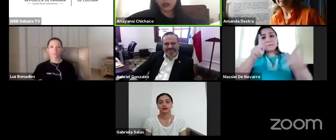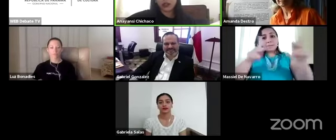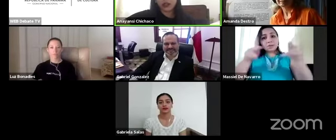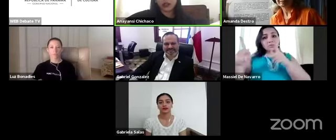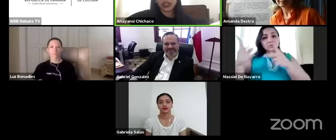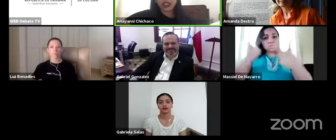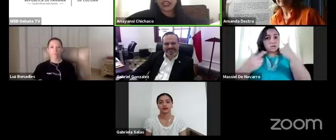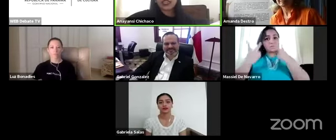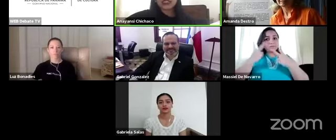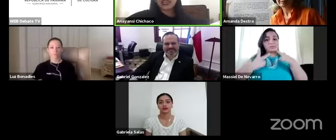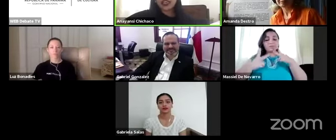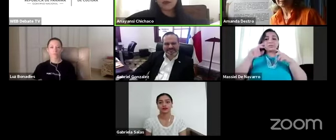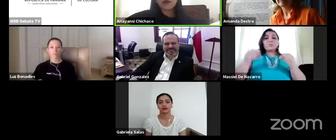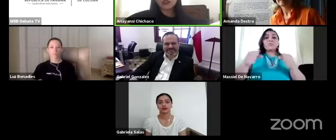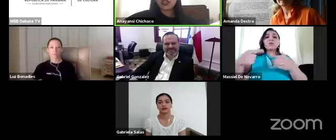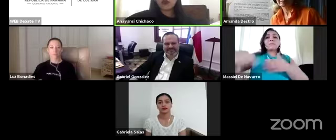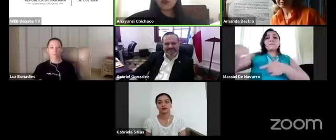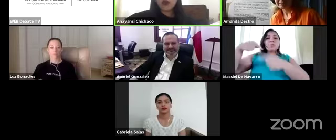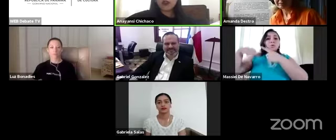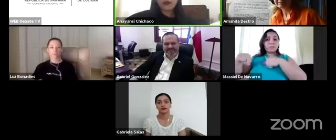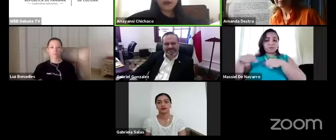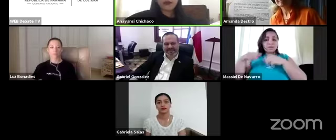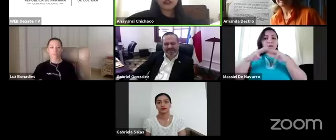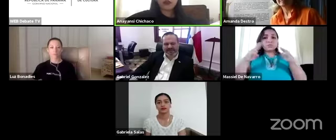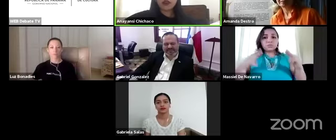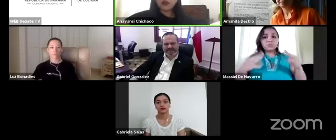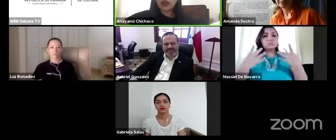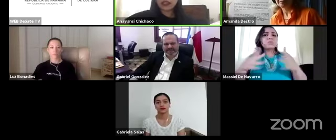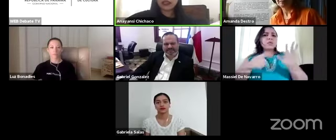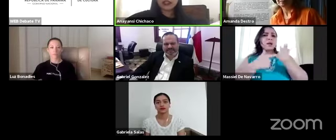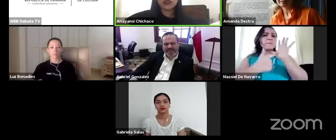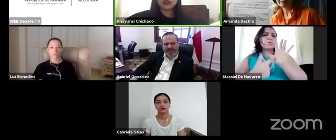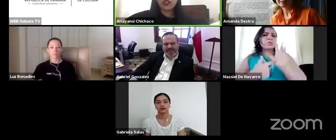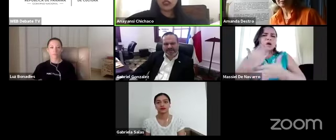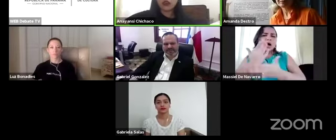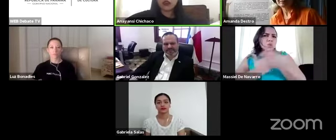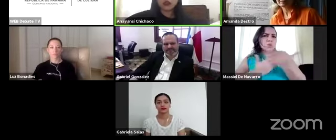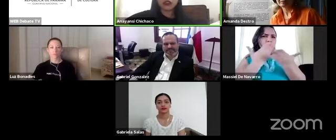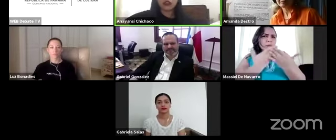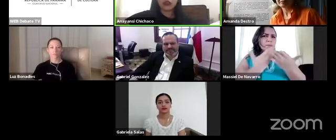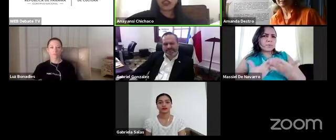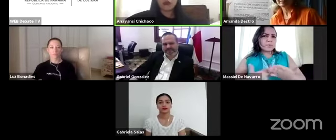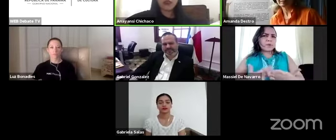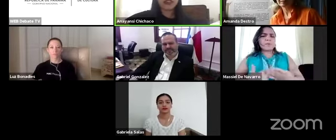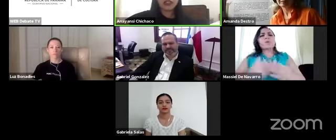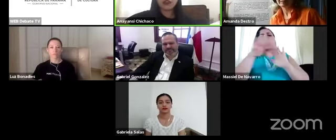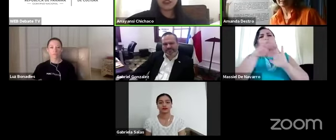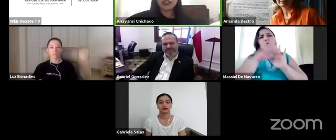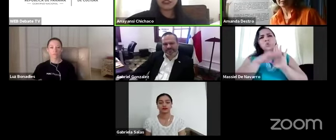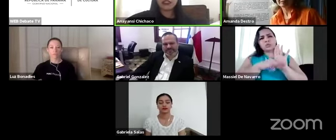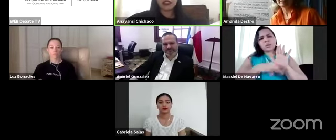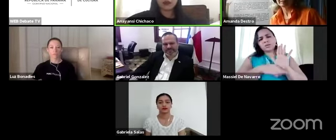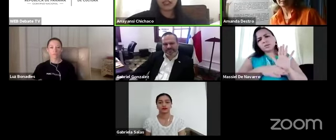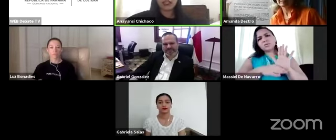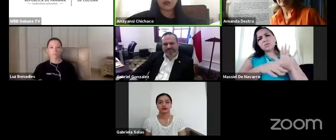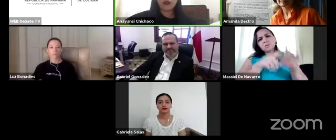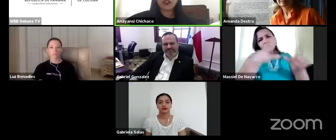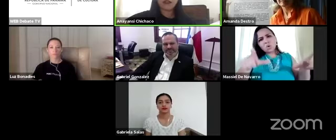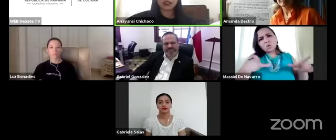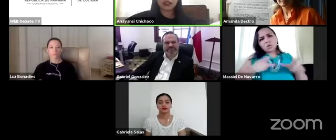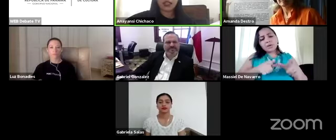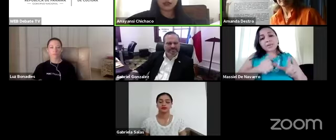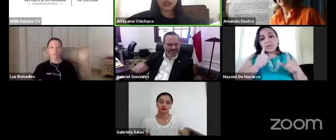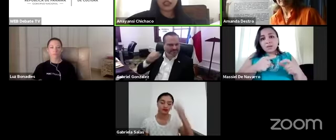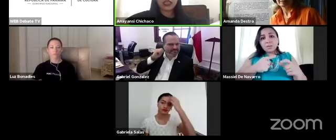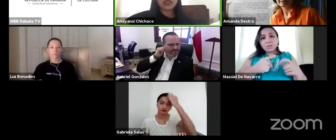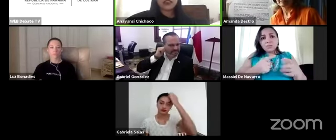regresar a nuestros museos ya les hemos mostrado algunas pruebas o algunas partes del contenido de los sitios o sea que hemos generado el interés para que